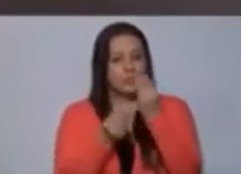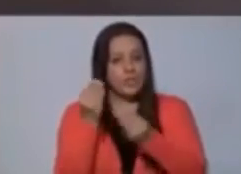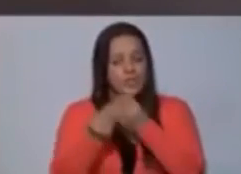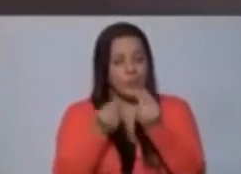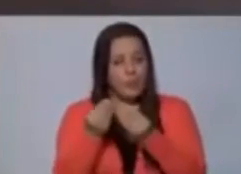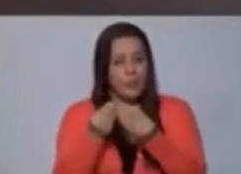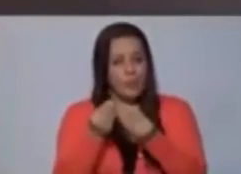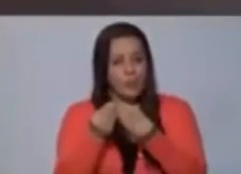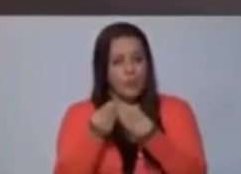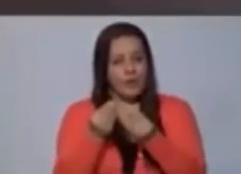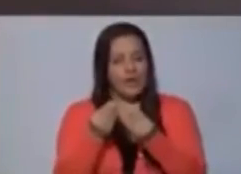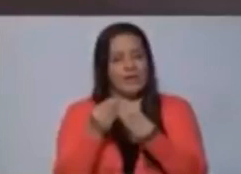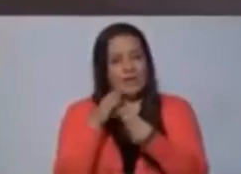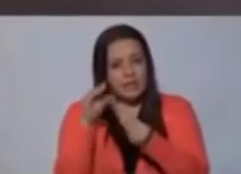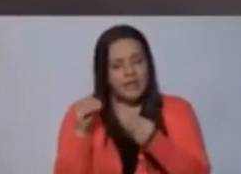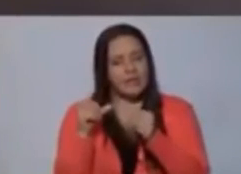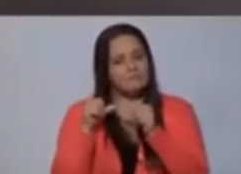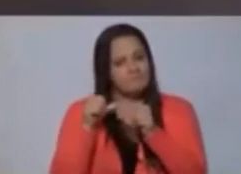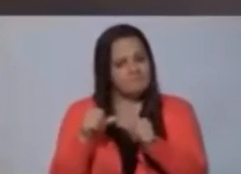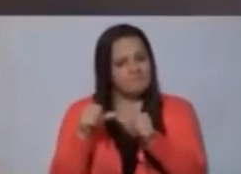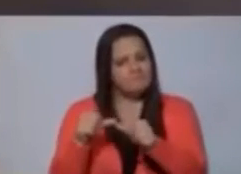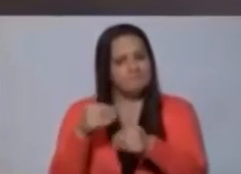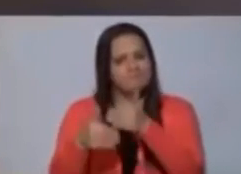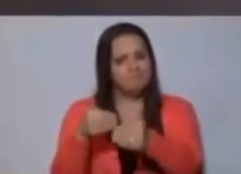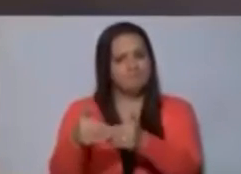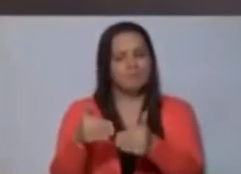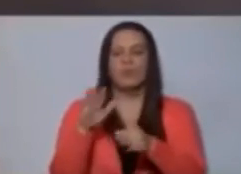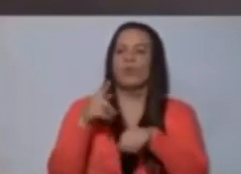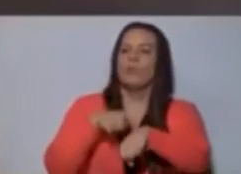¿cómo va el tiempo?